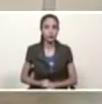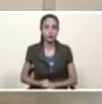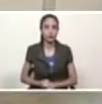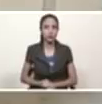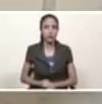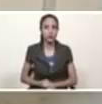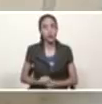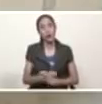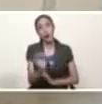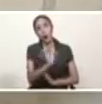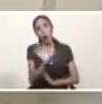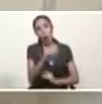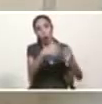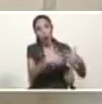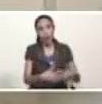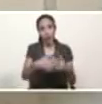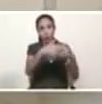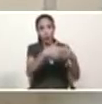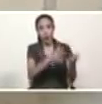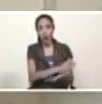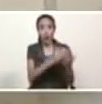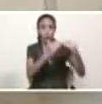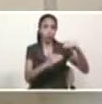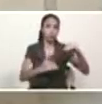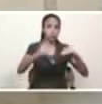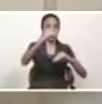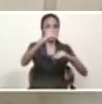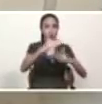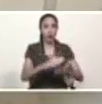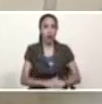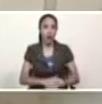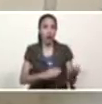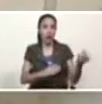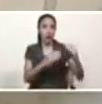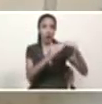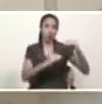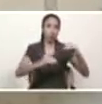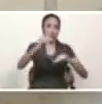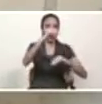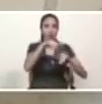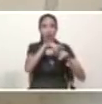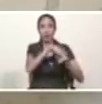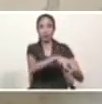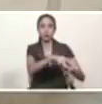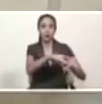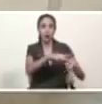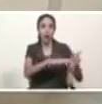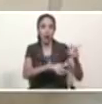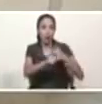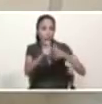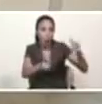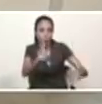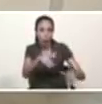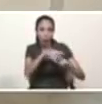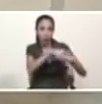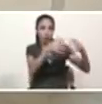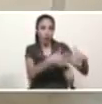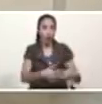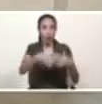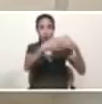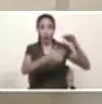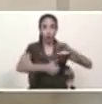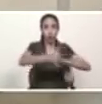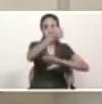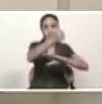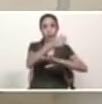o se impondrá el imperio norteamericano y dominará a gobiernos y pueblos del mundo cosa